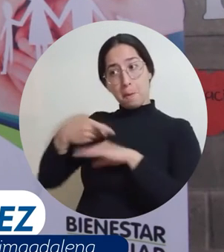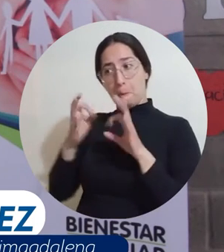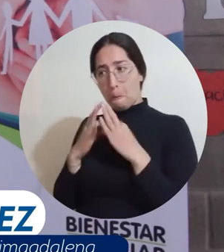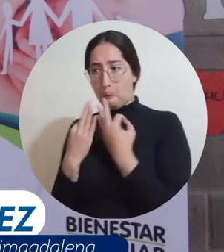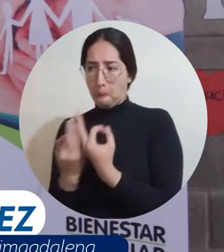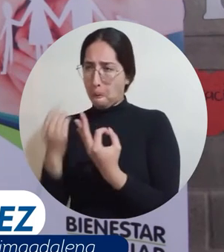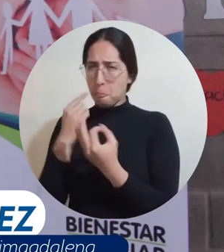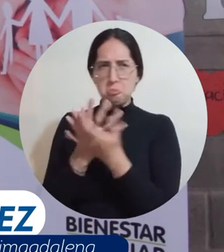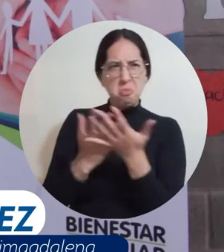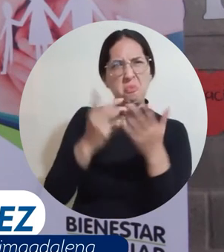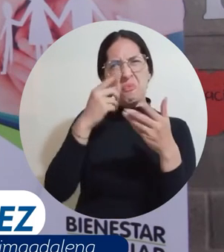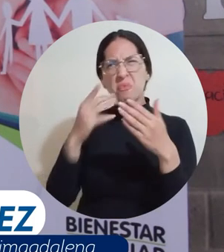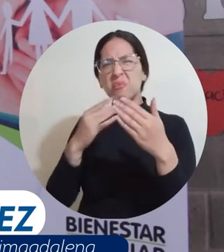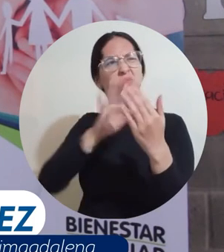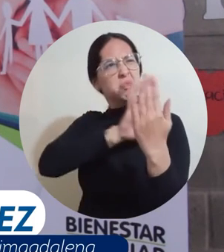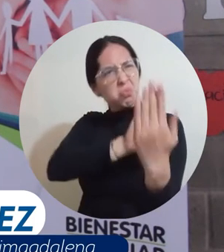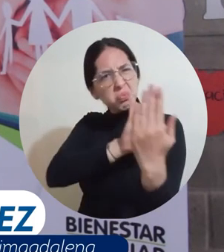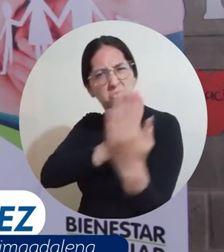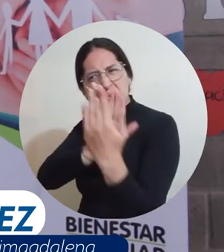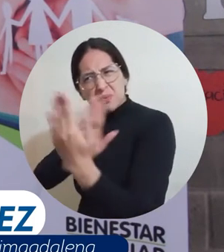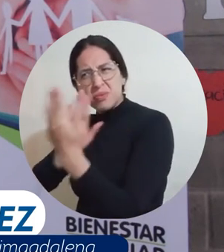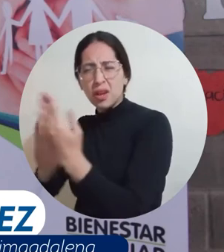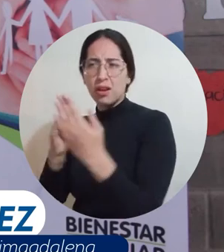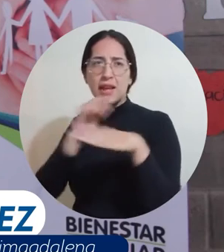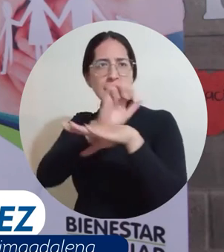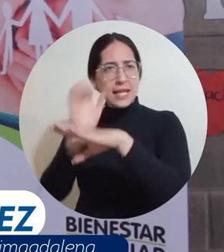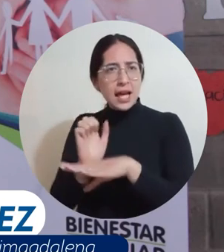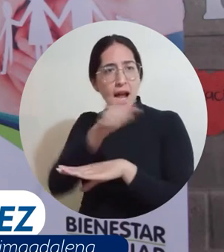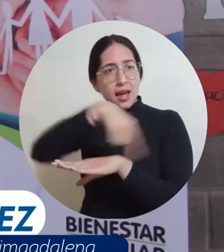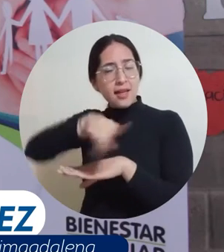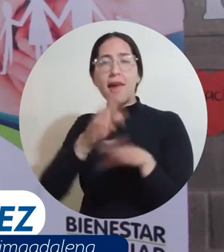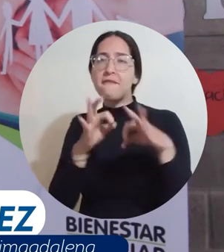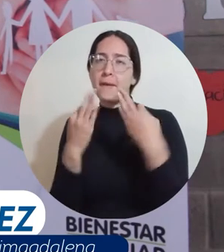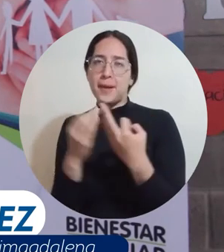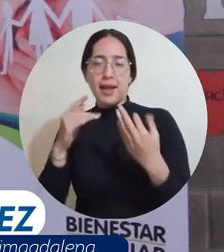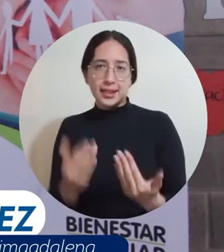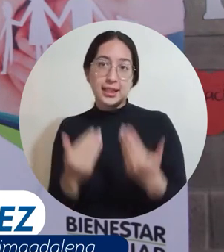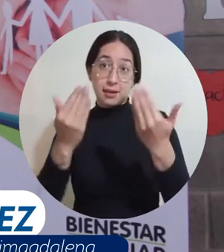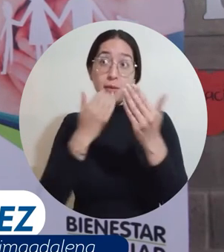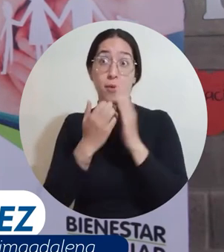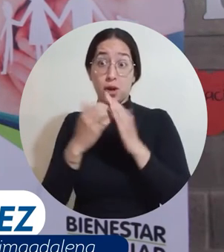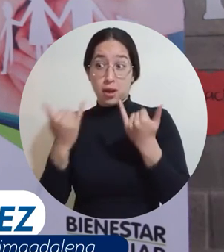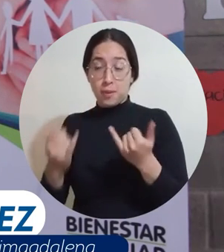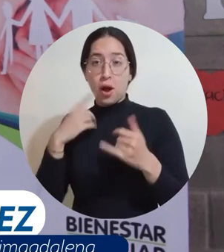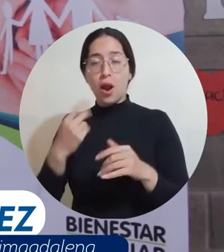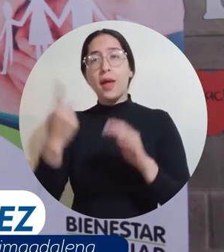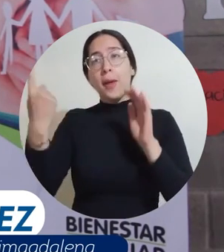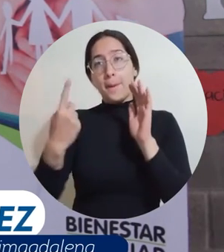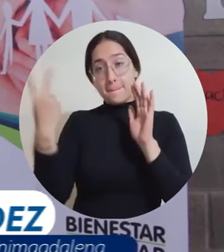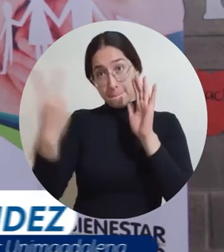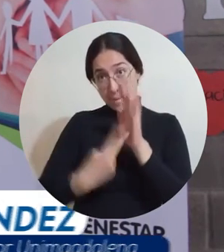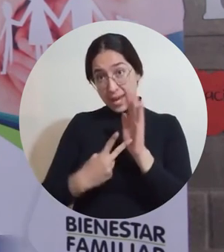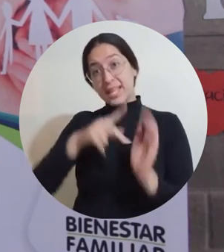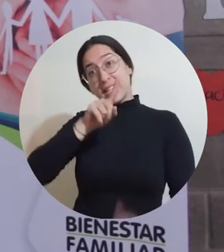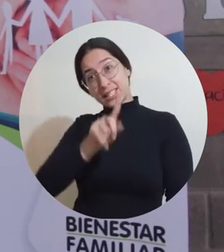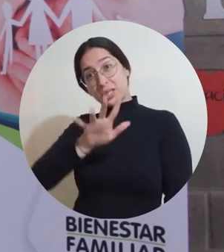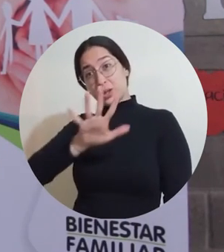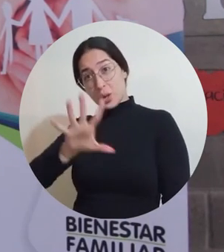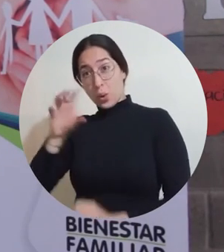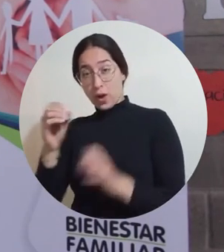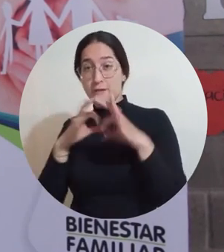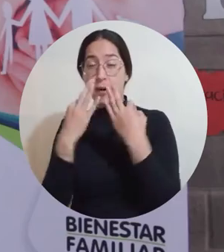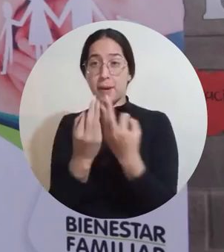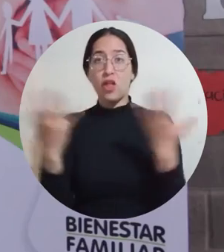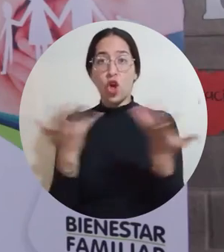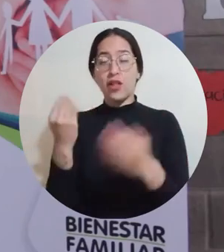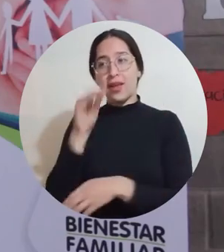las entidades con su oferta institucional a las familias que han sido beneficiarias. En este caso estamos hablando de 2.250 familias